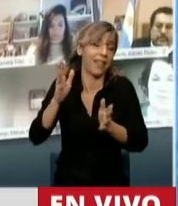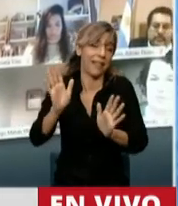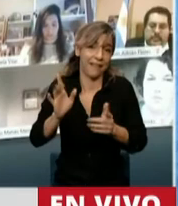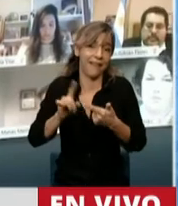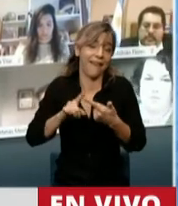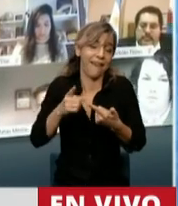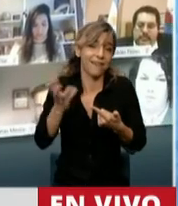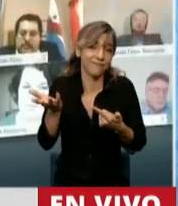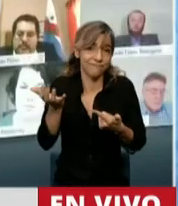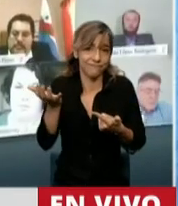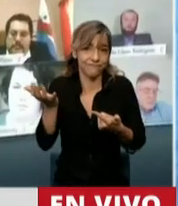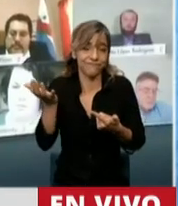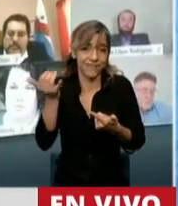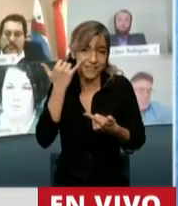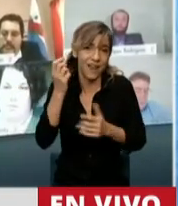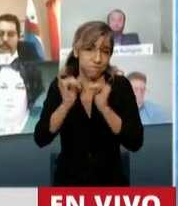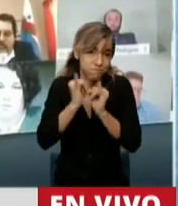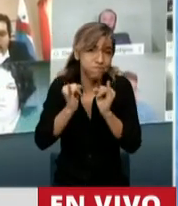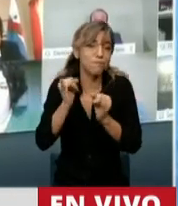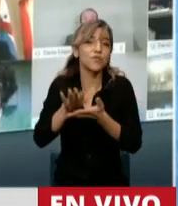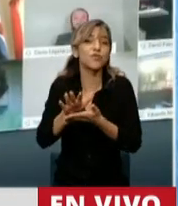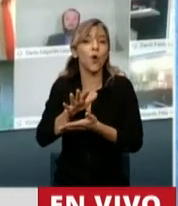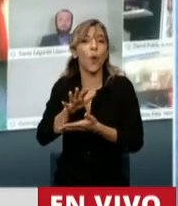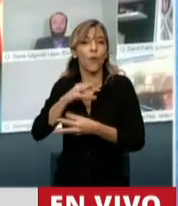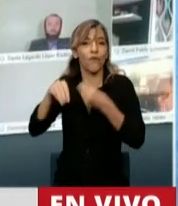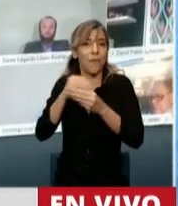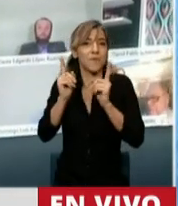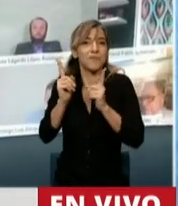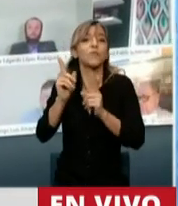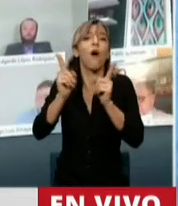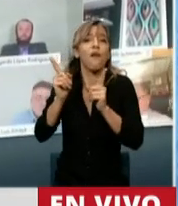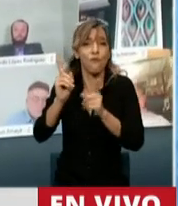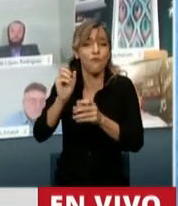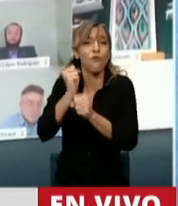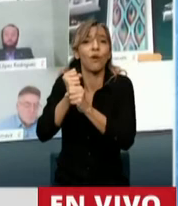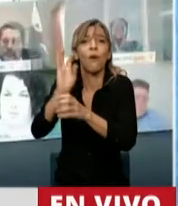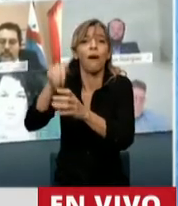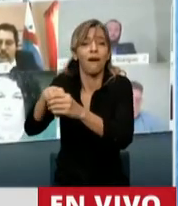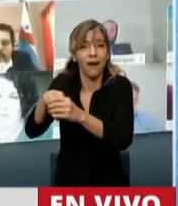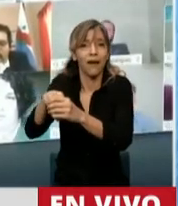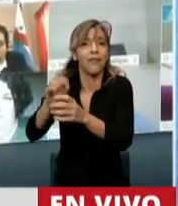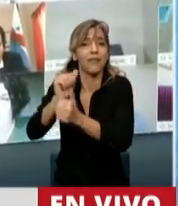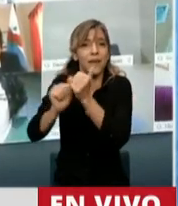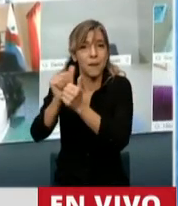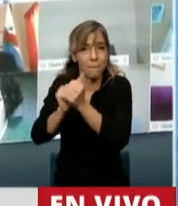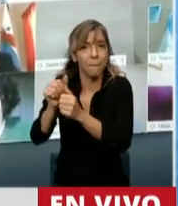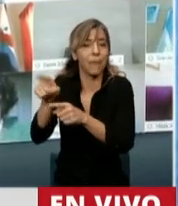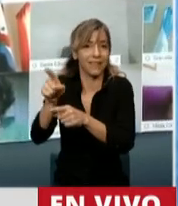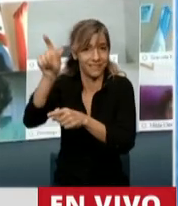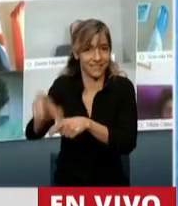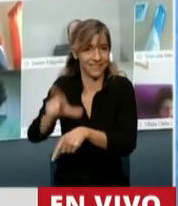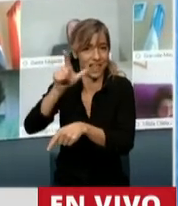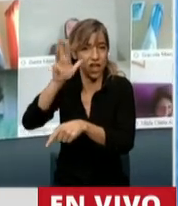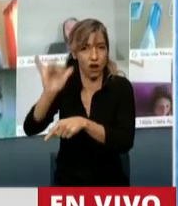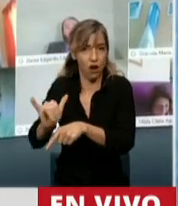familiares que trabajaban en la empresa de Cristóbal López, y recién se hablaba de la ley 27.260 relacionada a familiares,